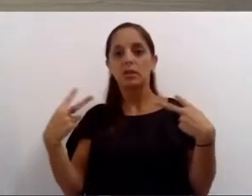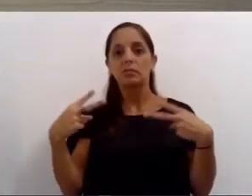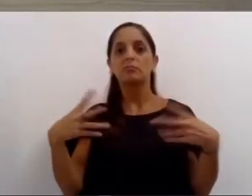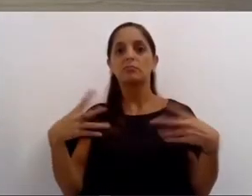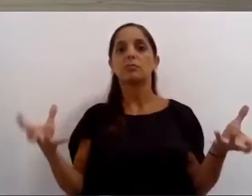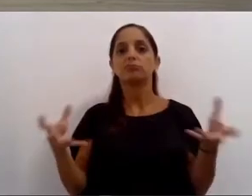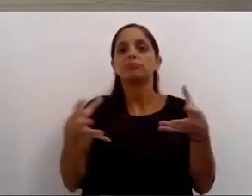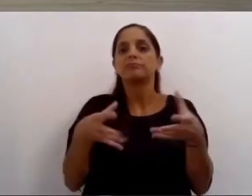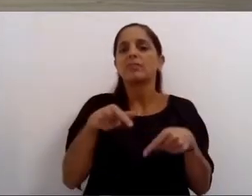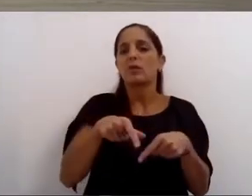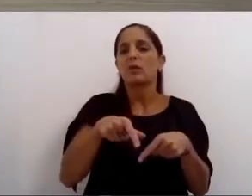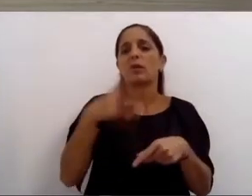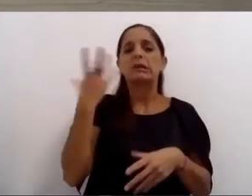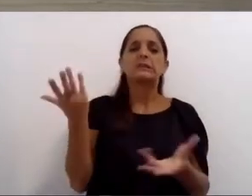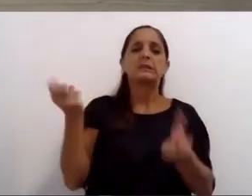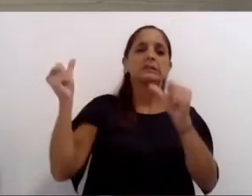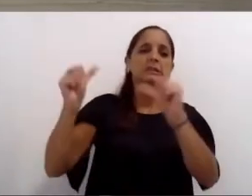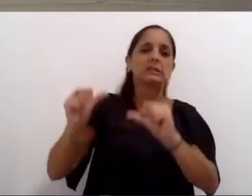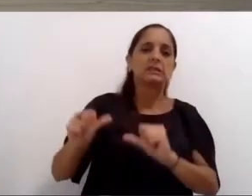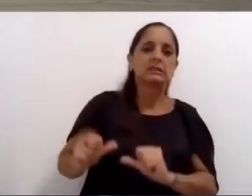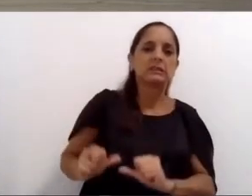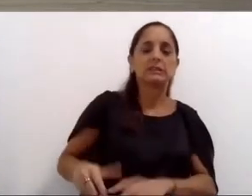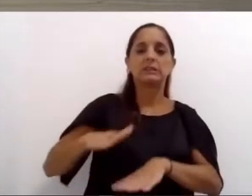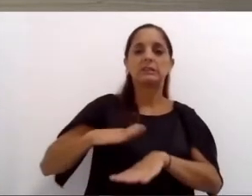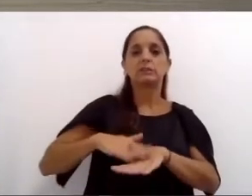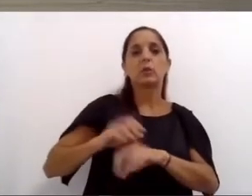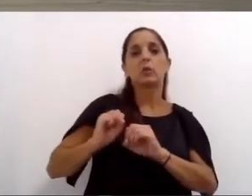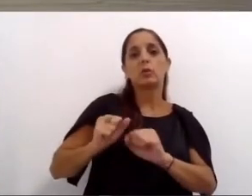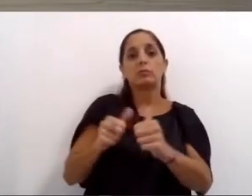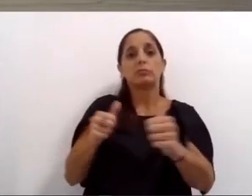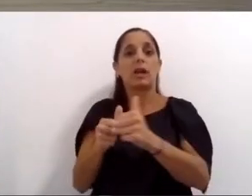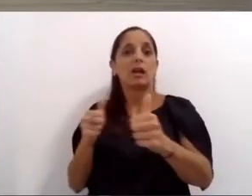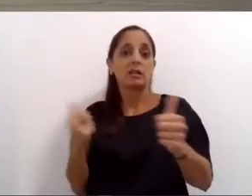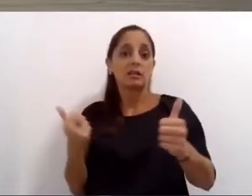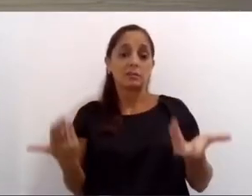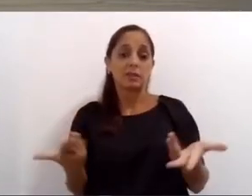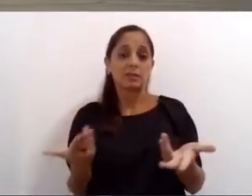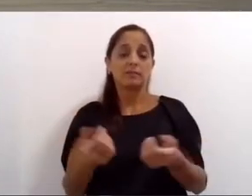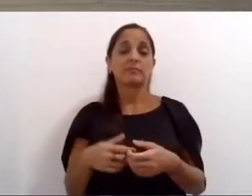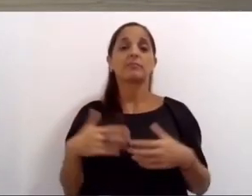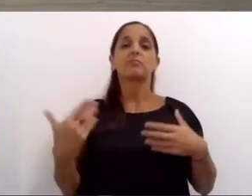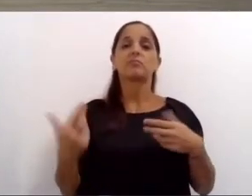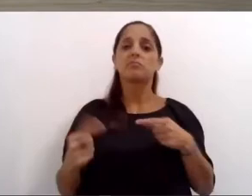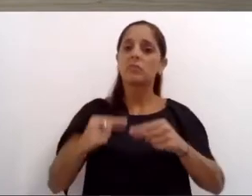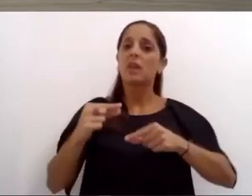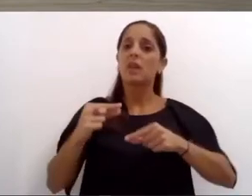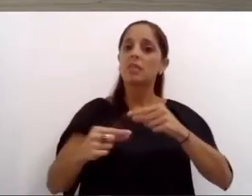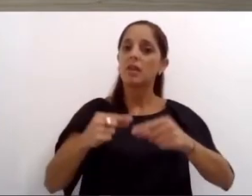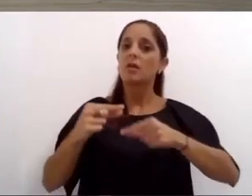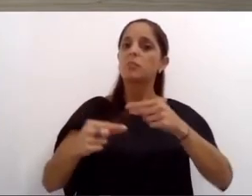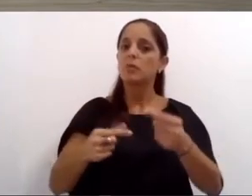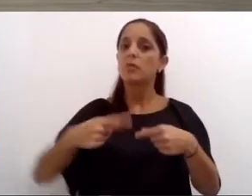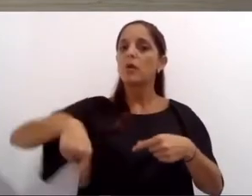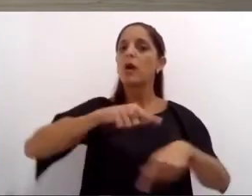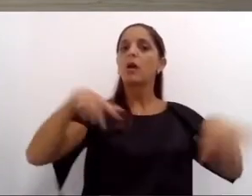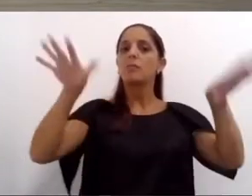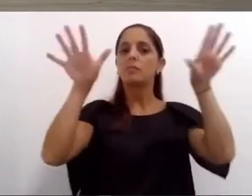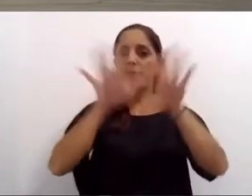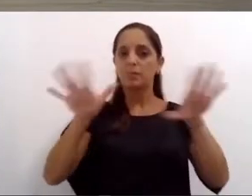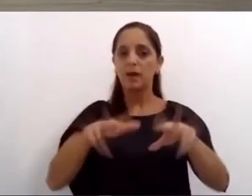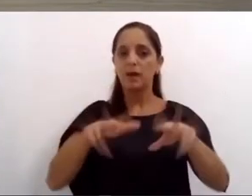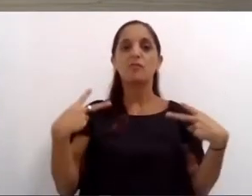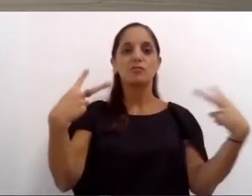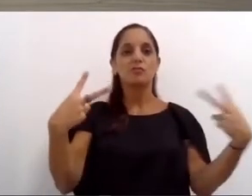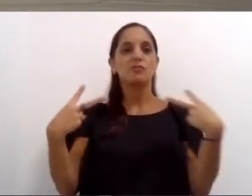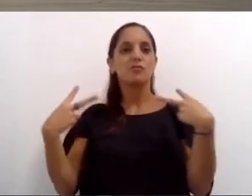afectado por las políticas de aislamiento cuando la situación sanitaria nos fue permitiendo nos preparamos para la apertura turística